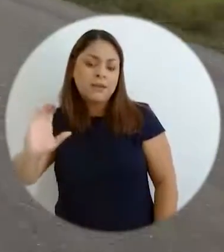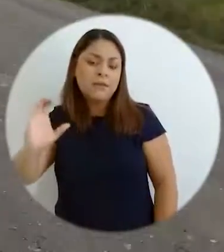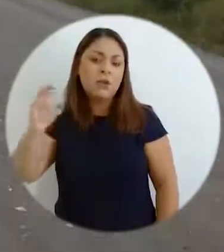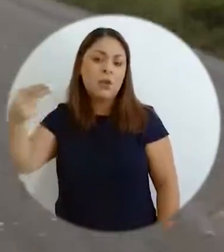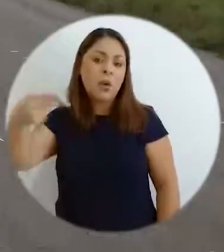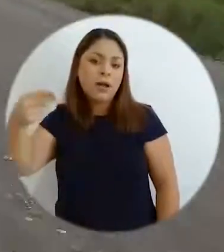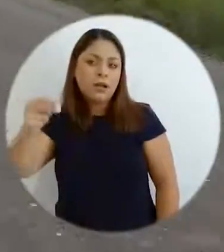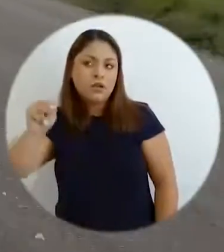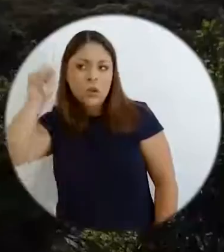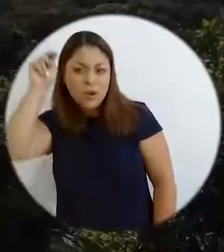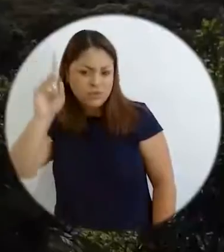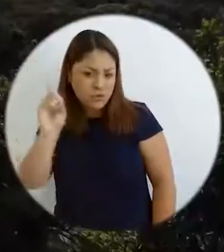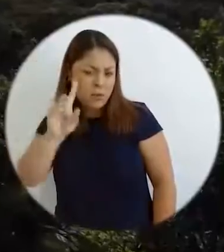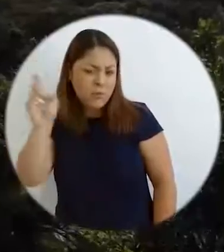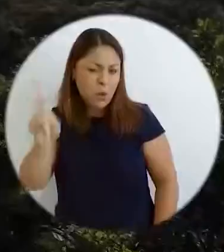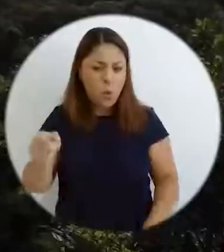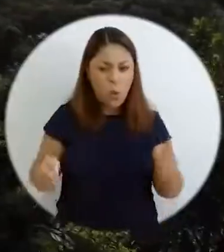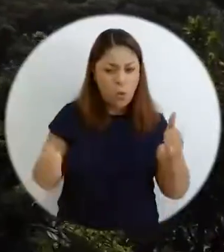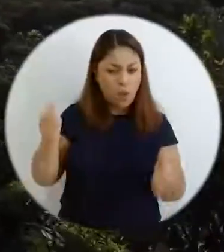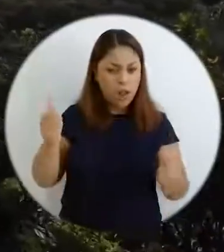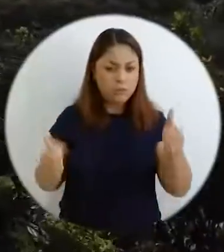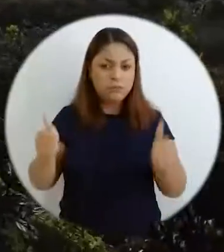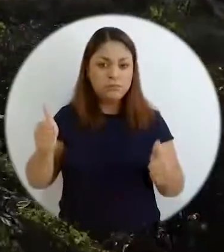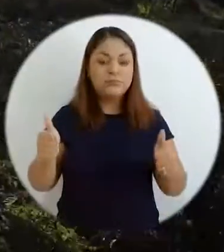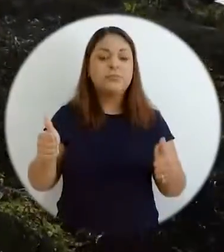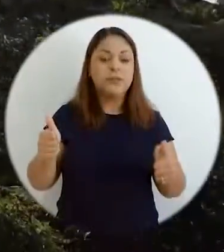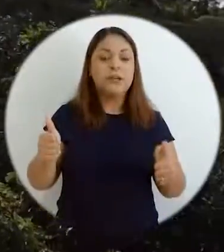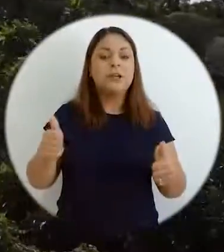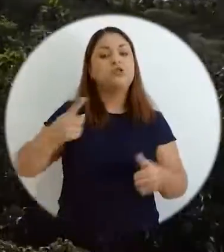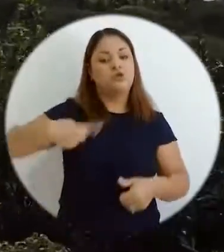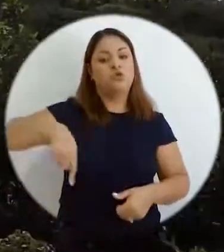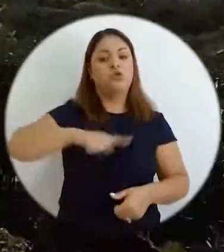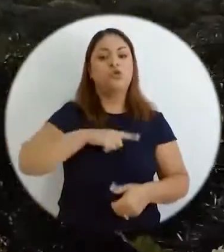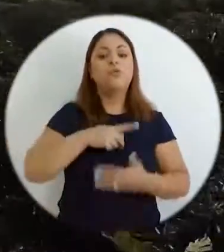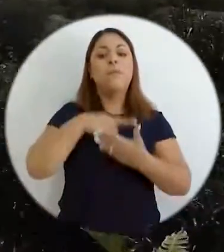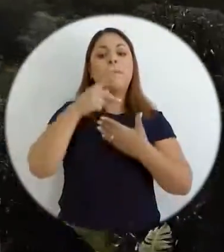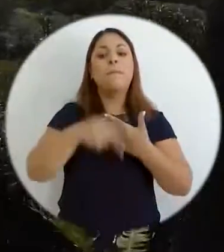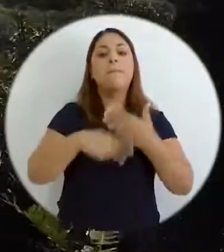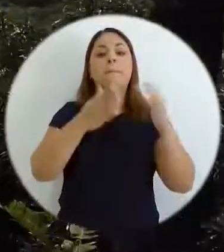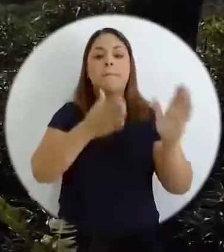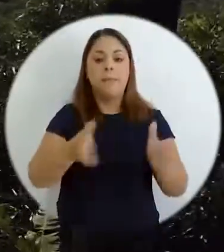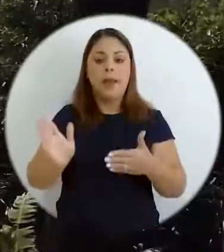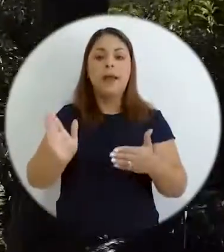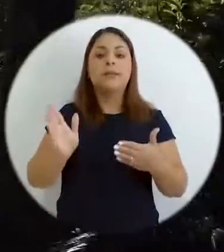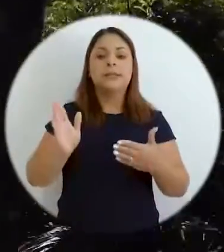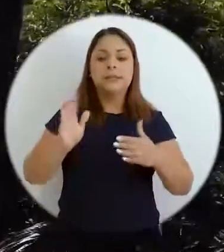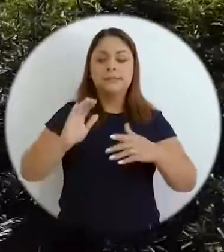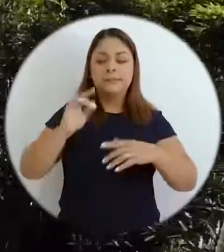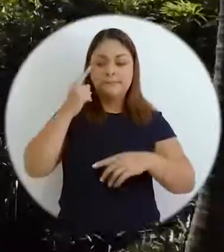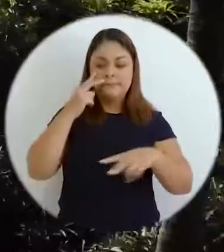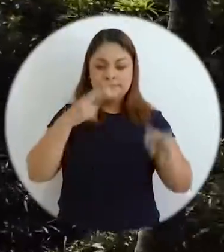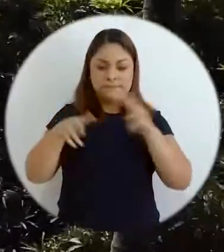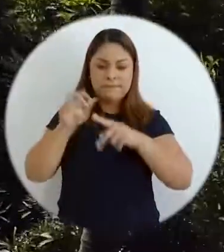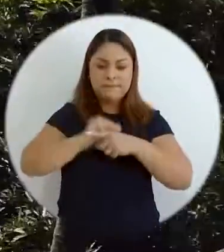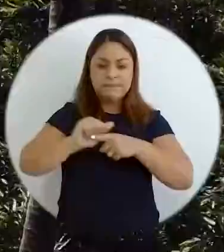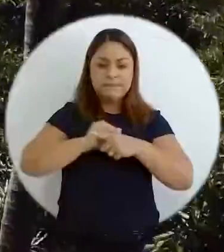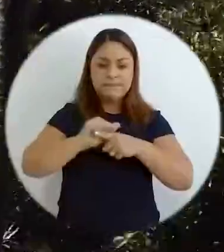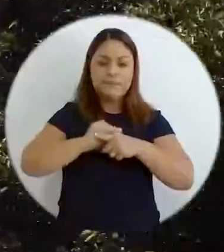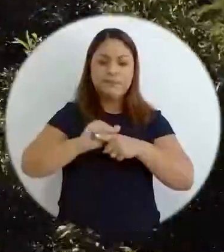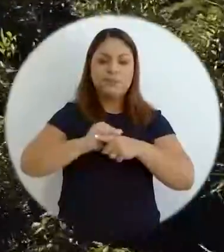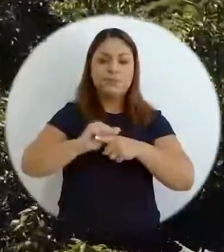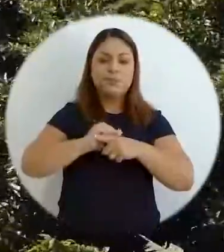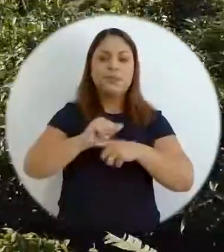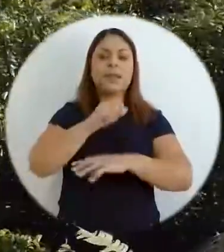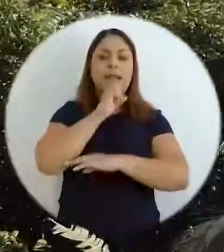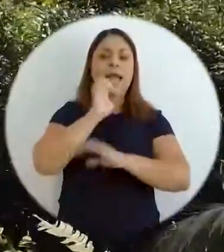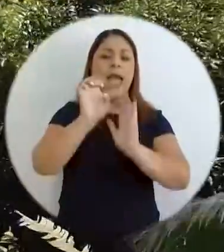Caribe? ¿Huétar Norte? Bueno, en este Plan Nacional de Desarrollo hicimos el ejercicio en todos y cada uno de los sectores,